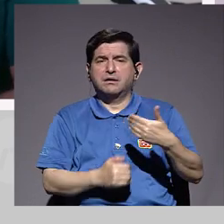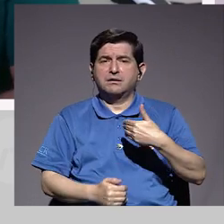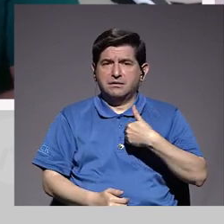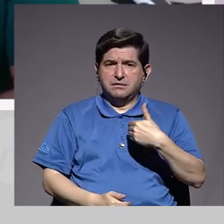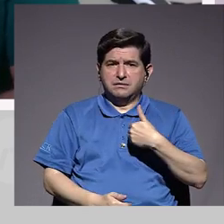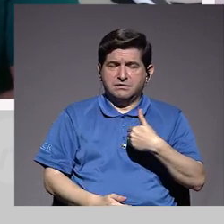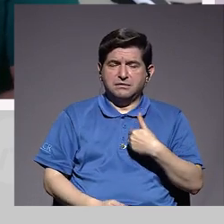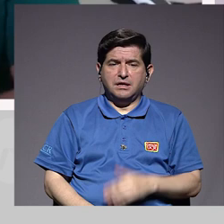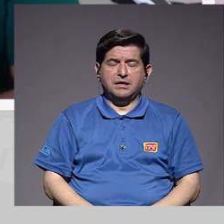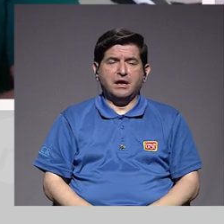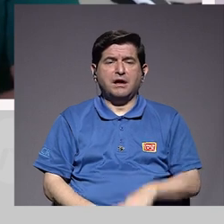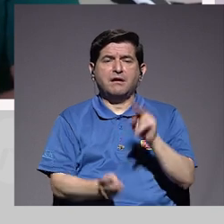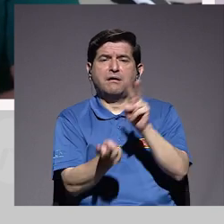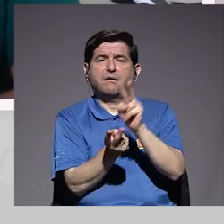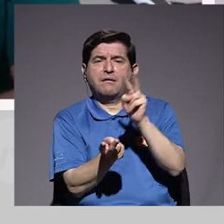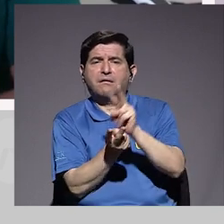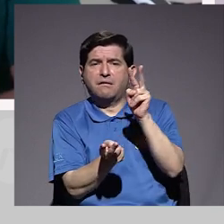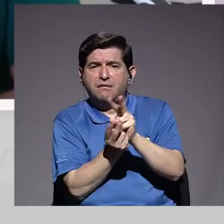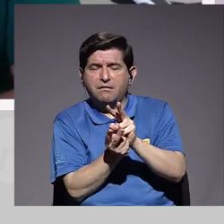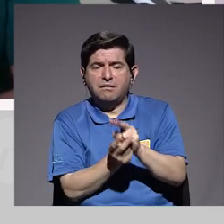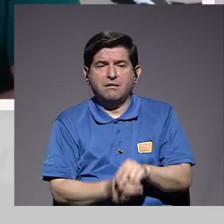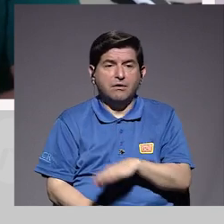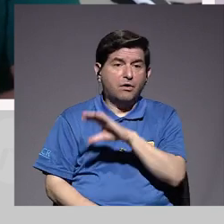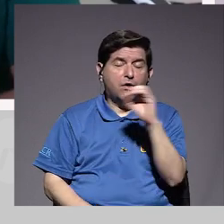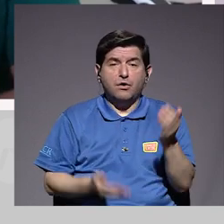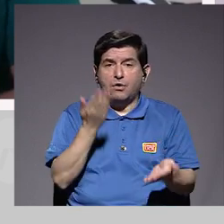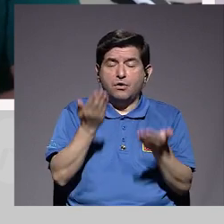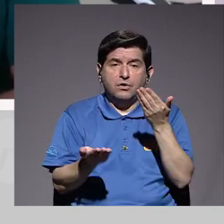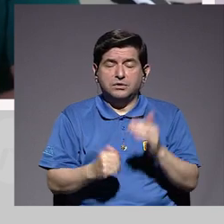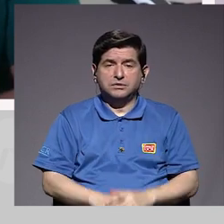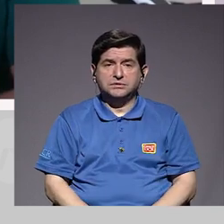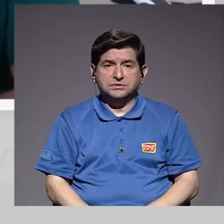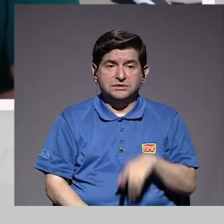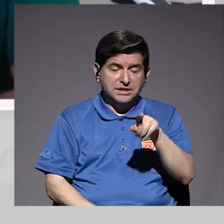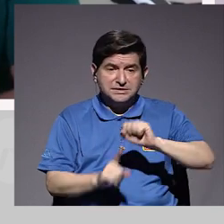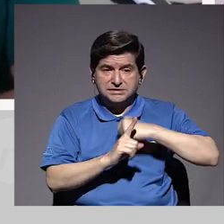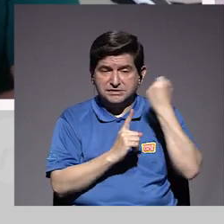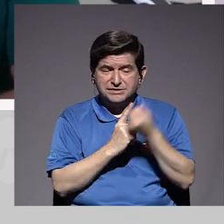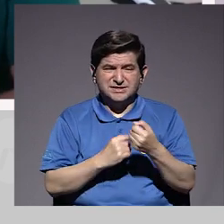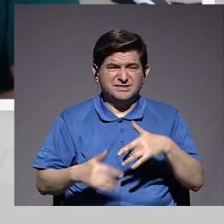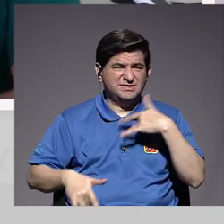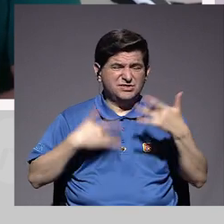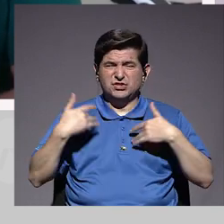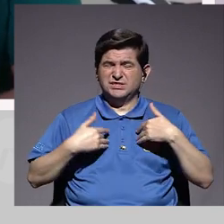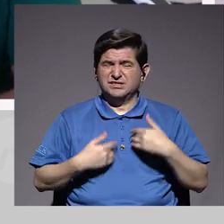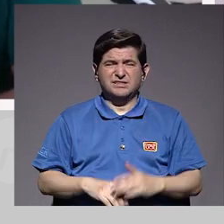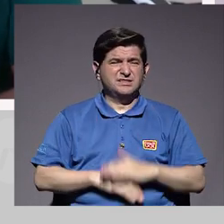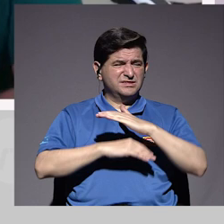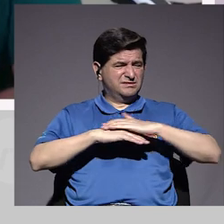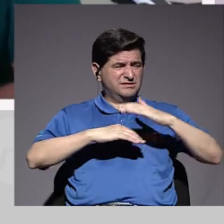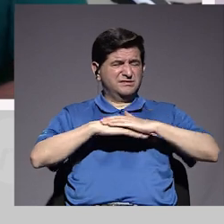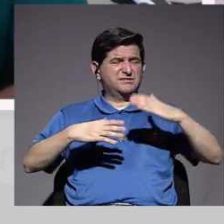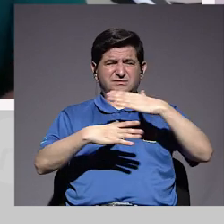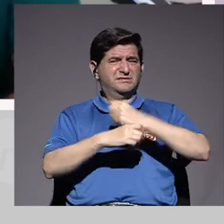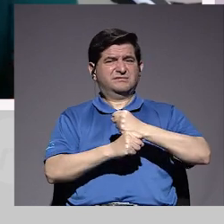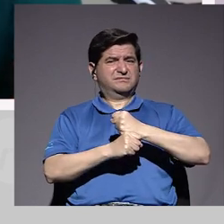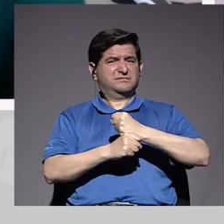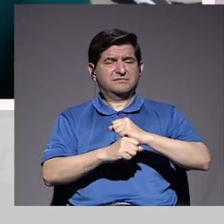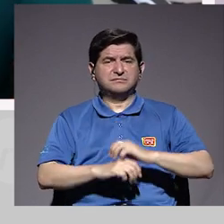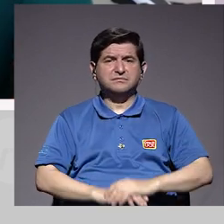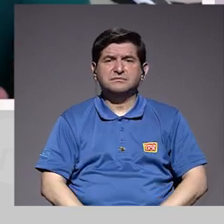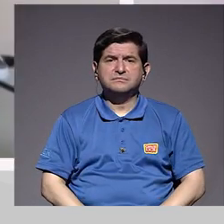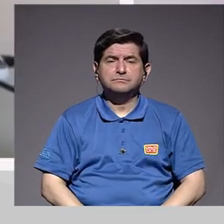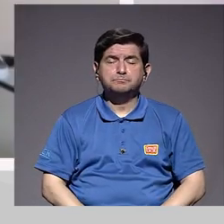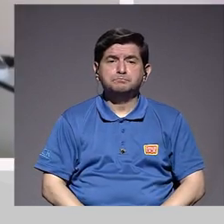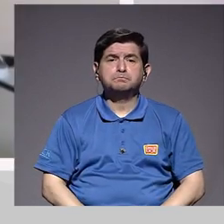tener relaciones sexuales y entonces, más bien, eso hace que no se sientan a gusto para hacerlo. Sí, eso es